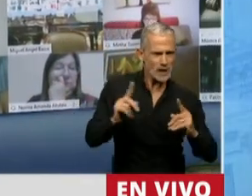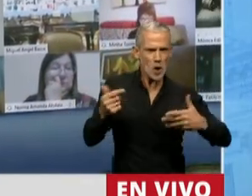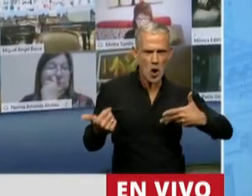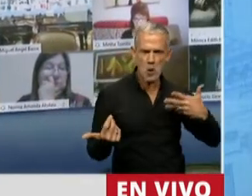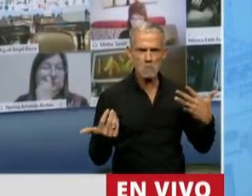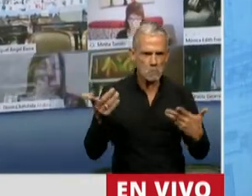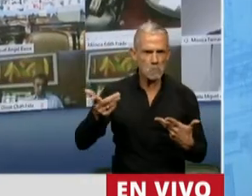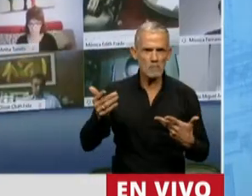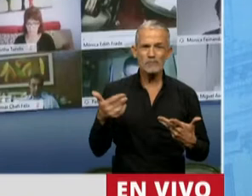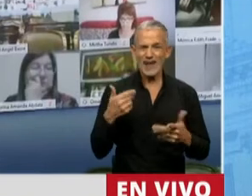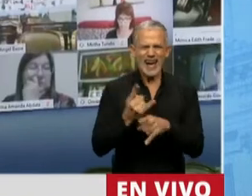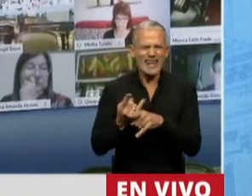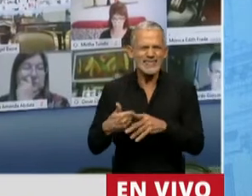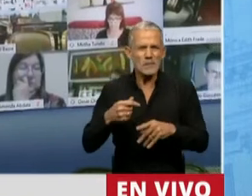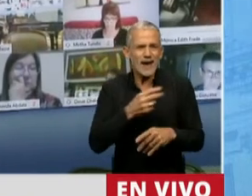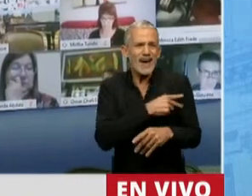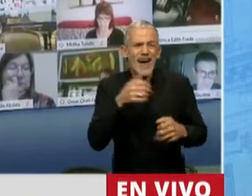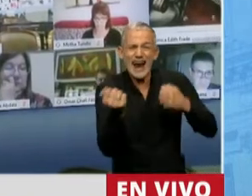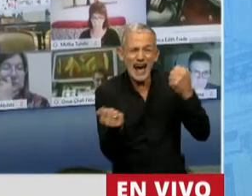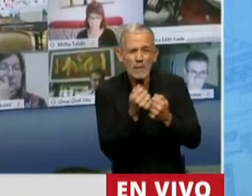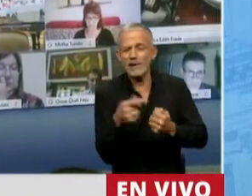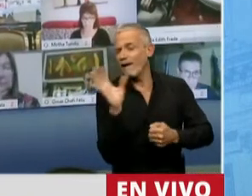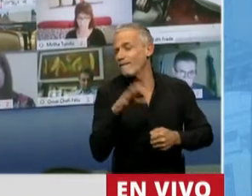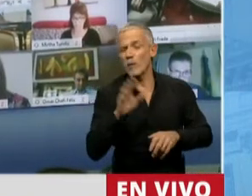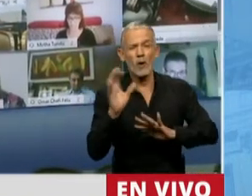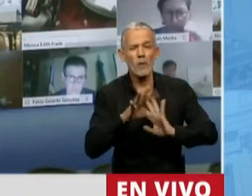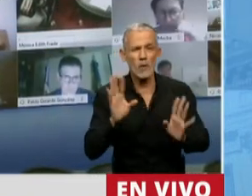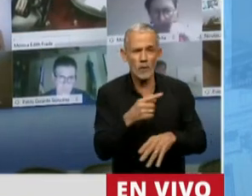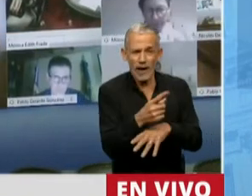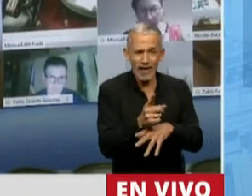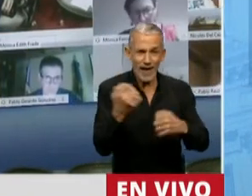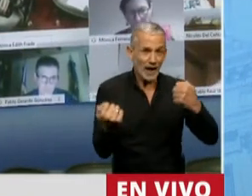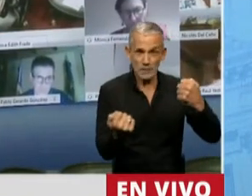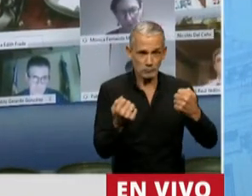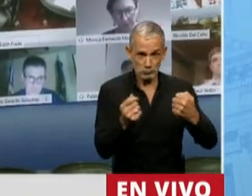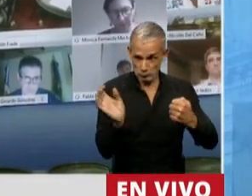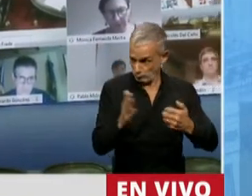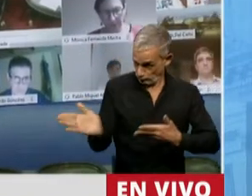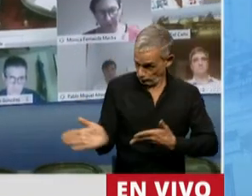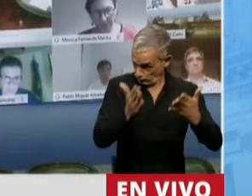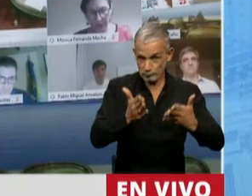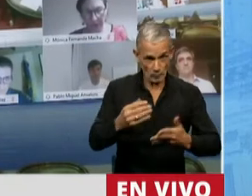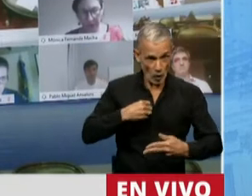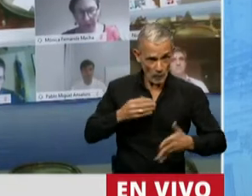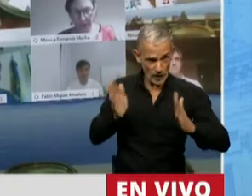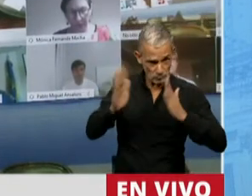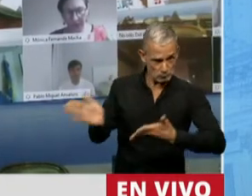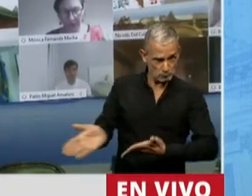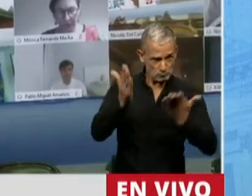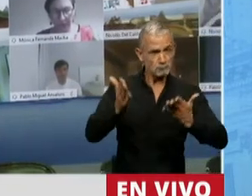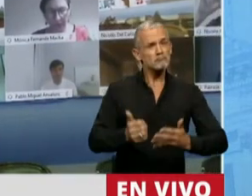se mofaba de las advertencias del capitán, y entonces deciden tomar ese camino.